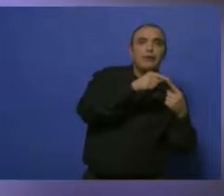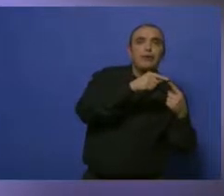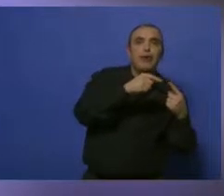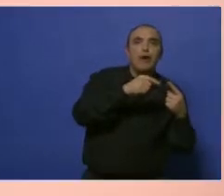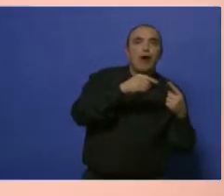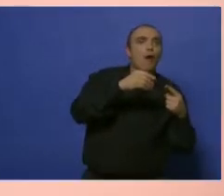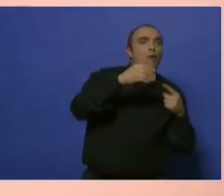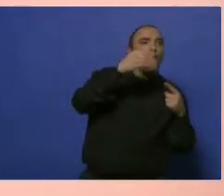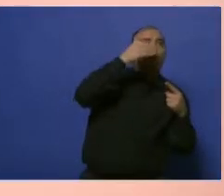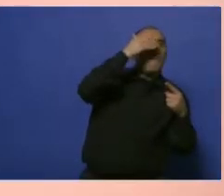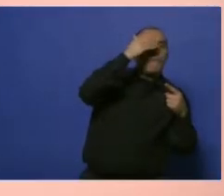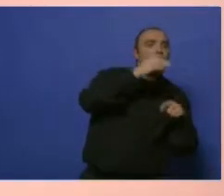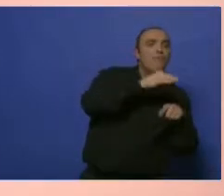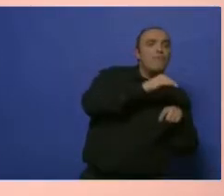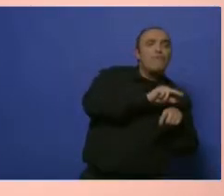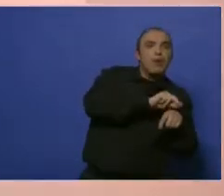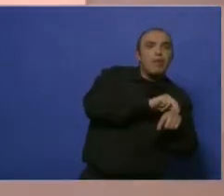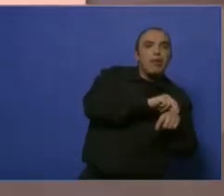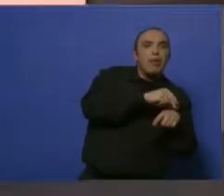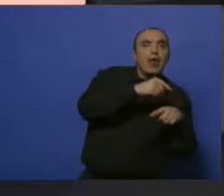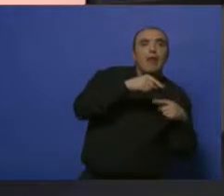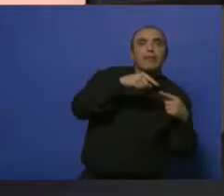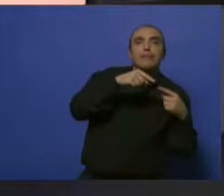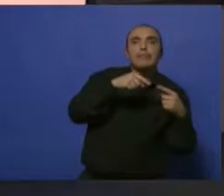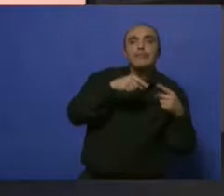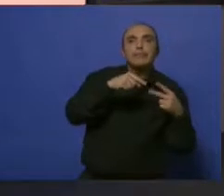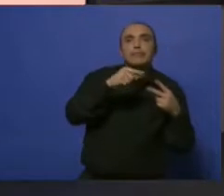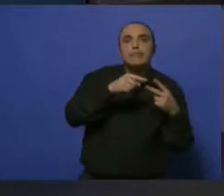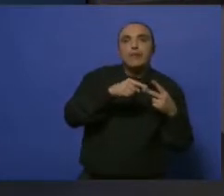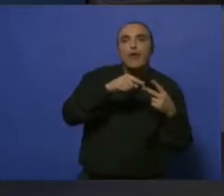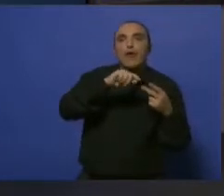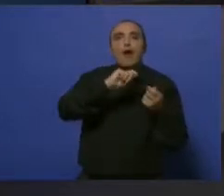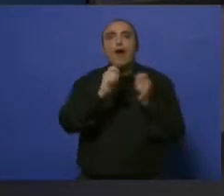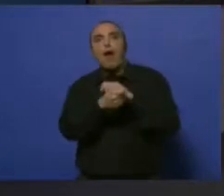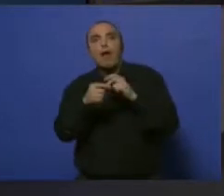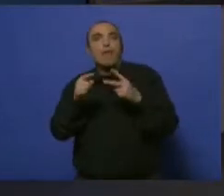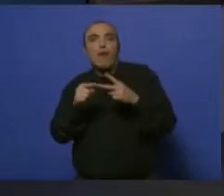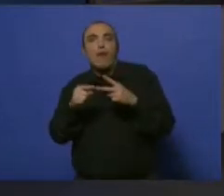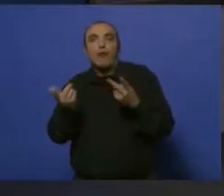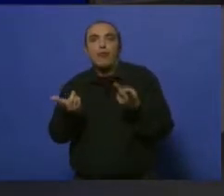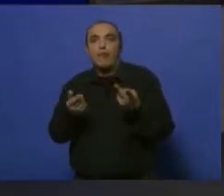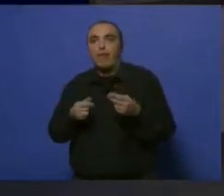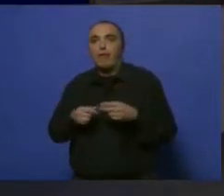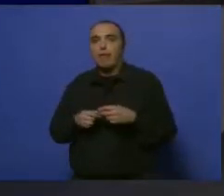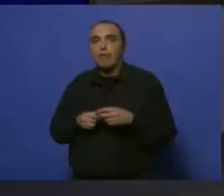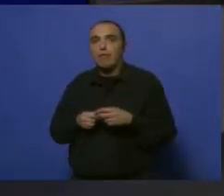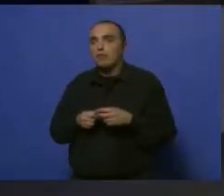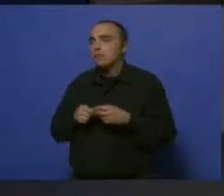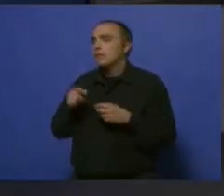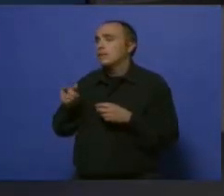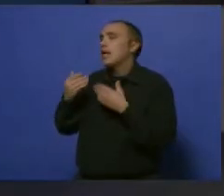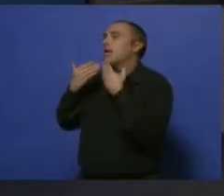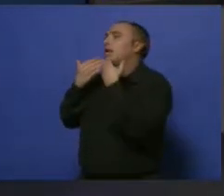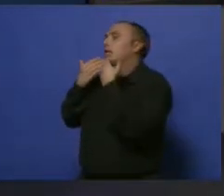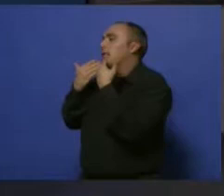bacterias. Pero son distintas. Bien. Doctora, ha sido muy atenta con nosotros, le agradecemos. No, muchísimas gracias a ustedes. Que tengan muy